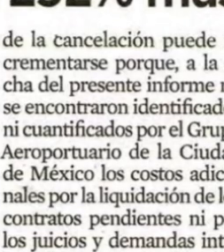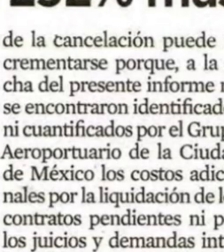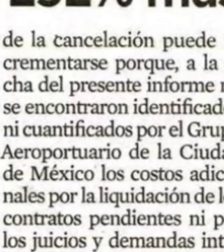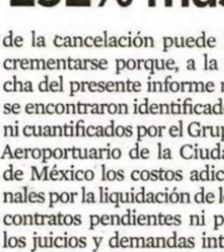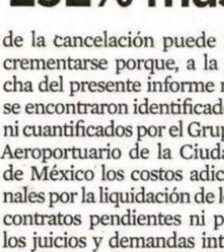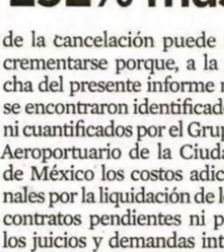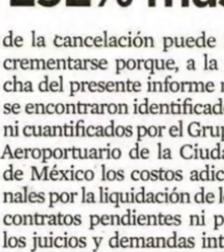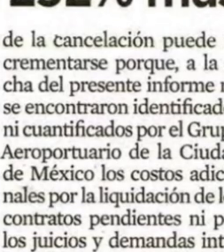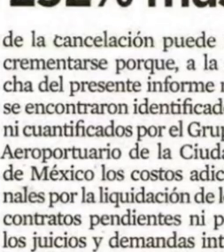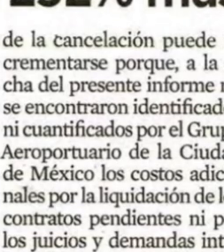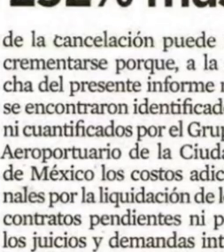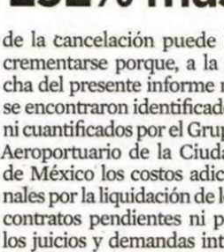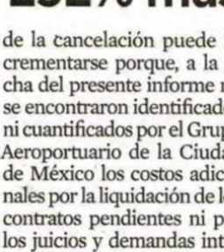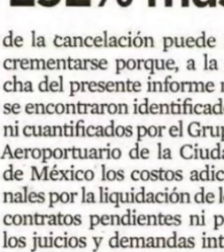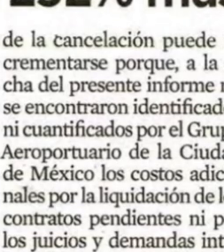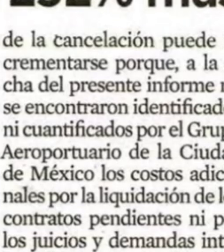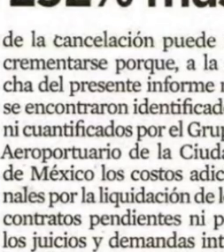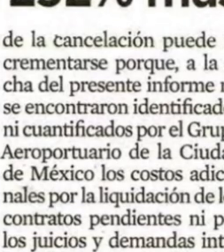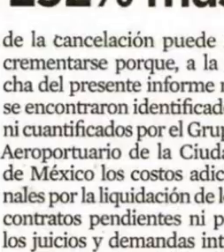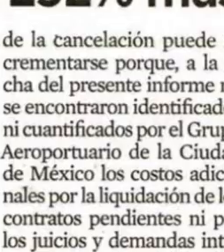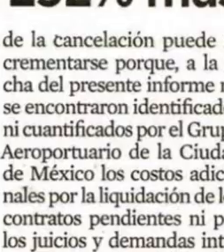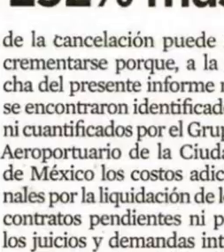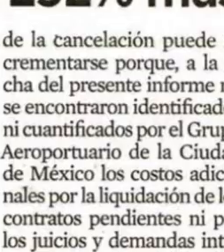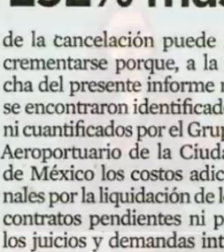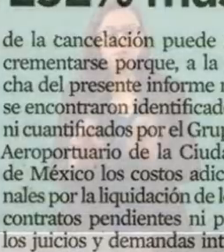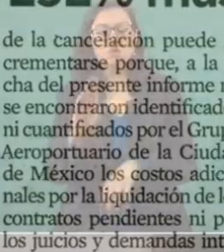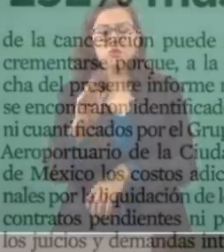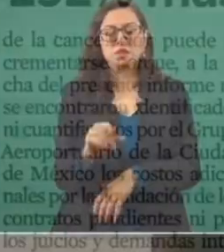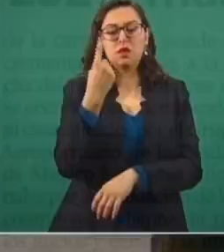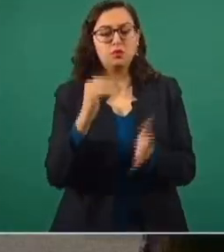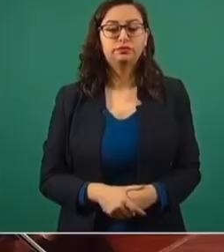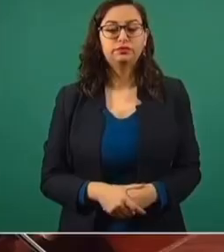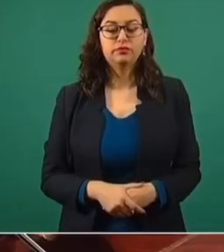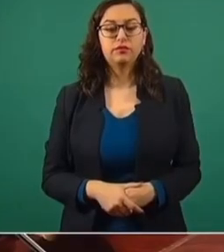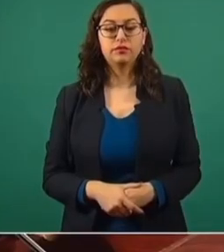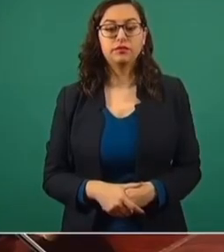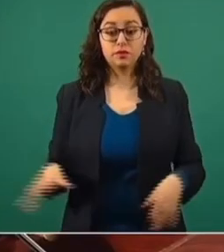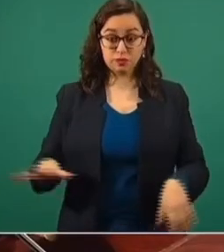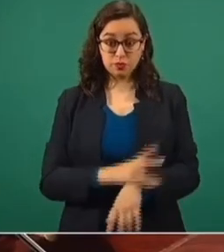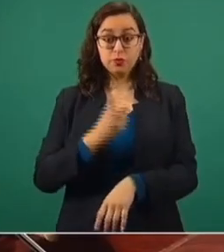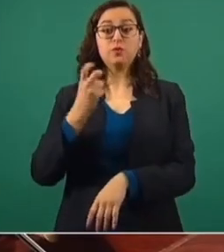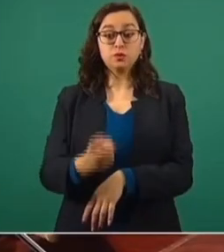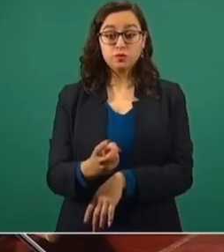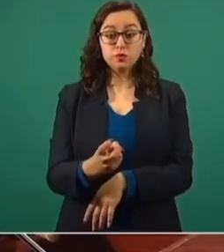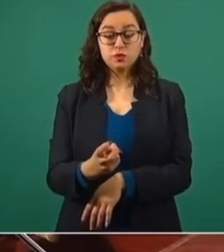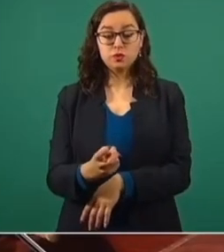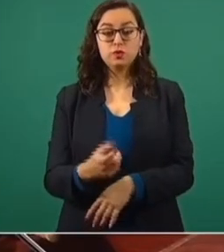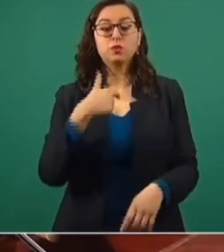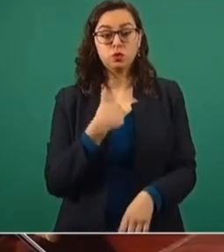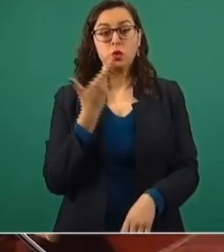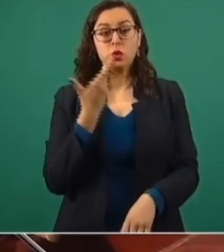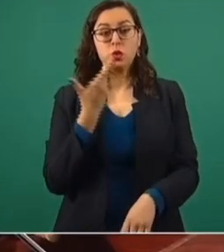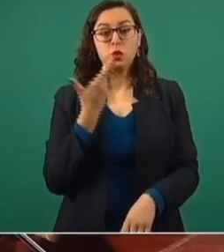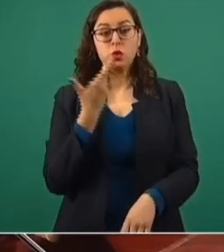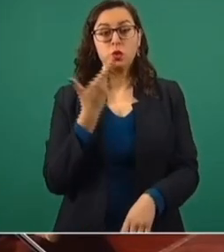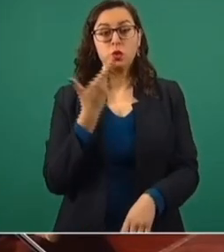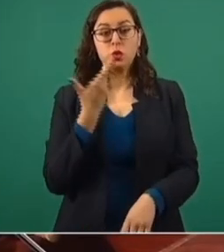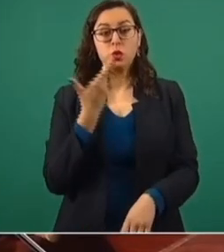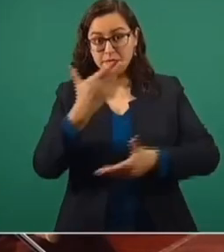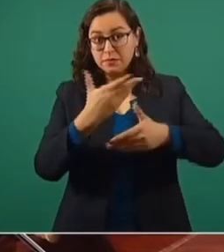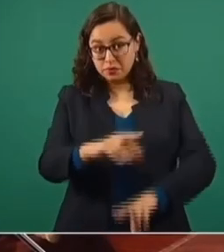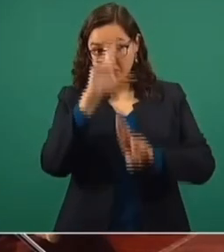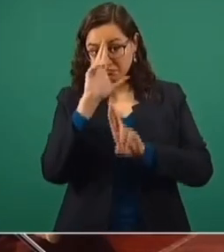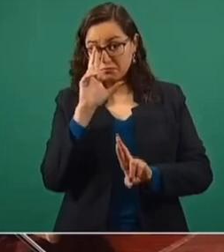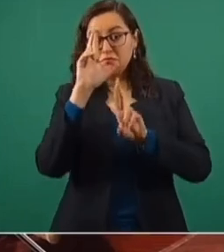Texcoco ascendía a 331.991 millones de pesos. En consecuencia, le solicito de manera respetuosa y en